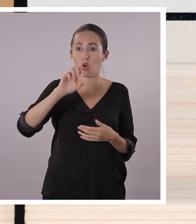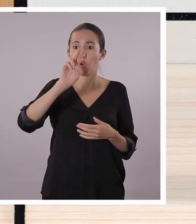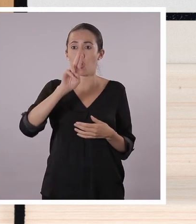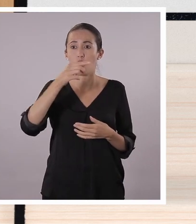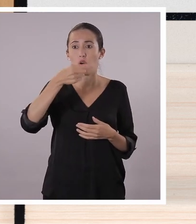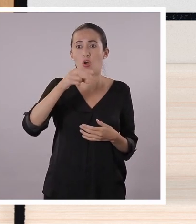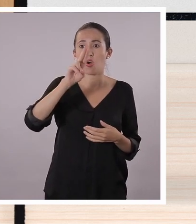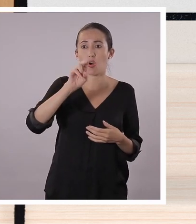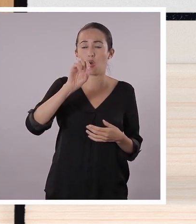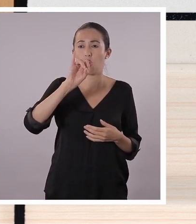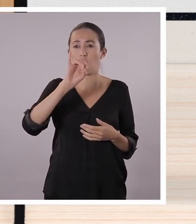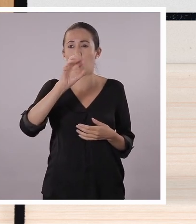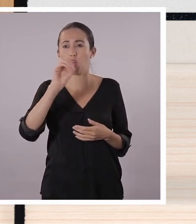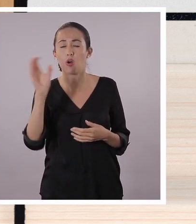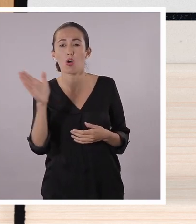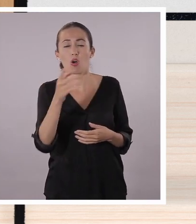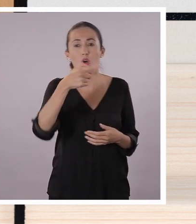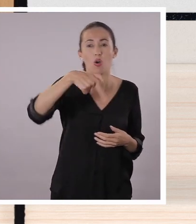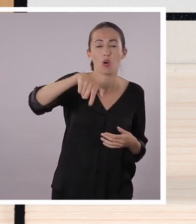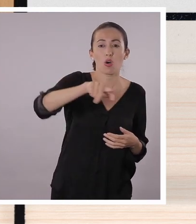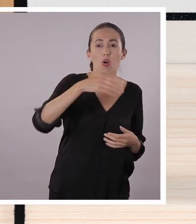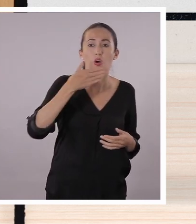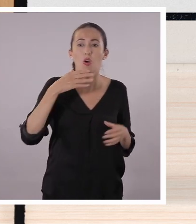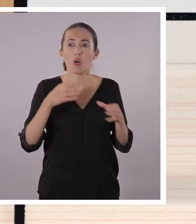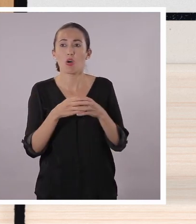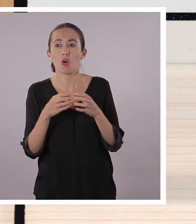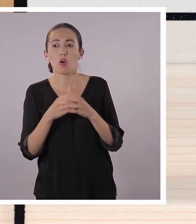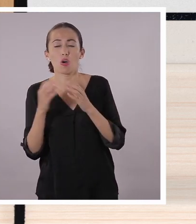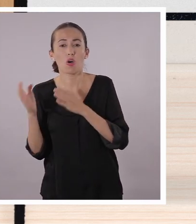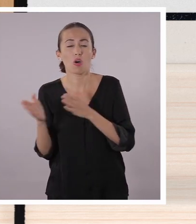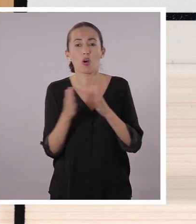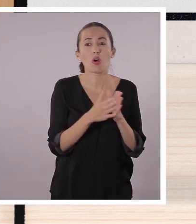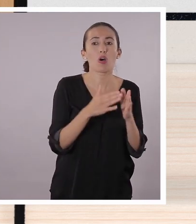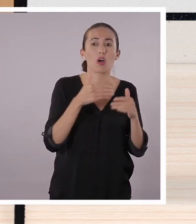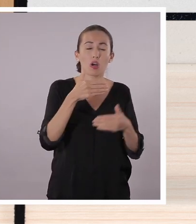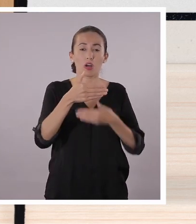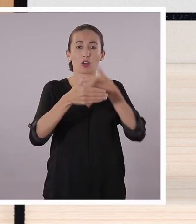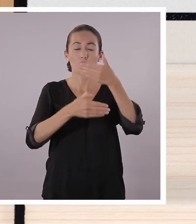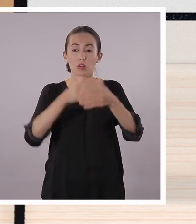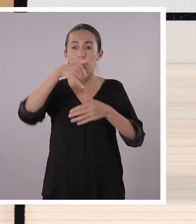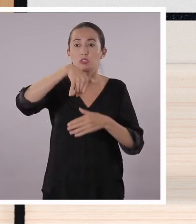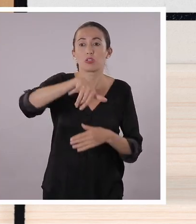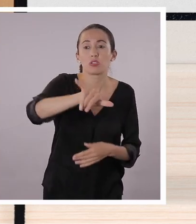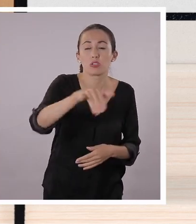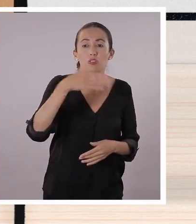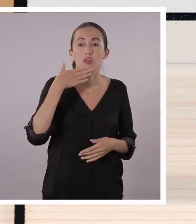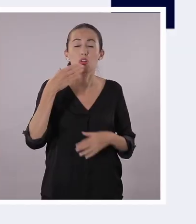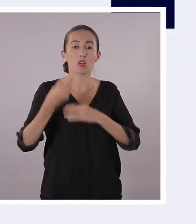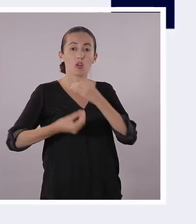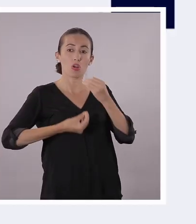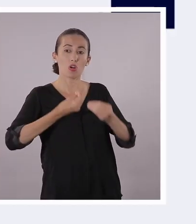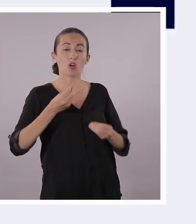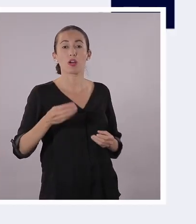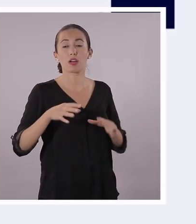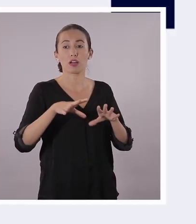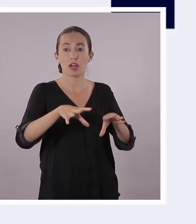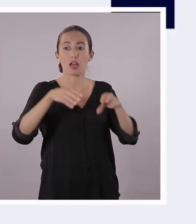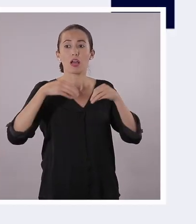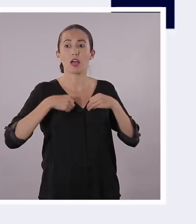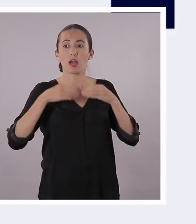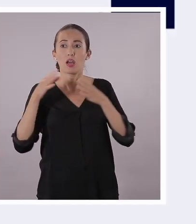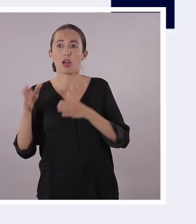ser el precursor de las ideas libertarias de esa época. Sin embargo, un dato curioso de este periódico